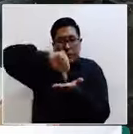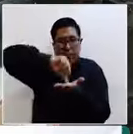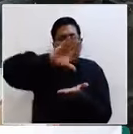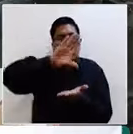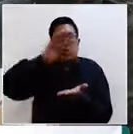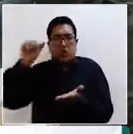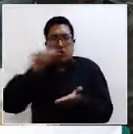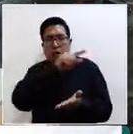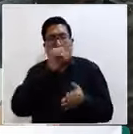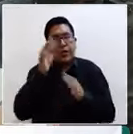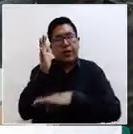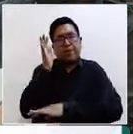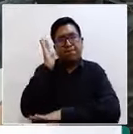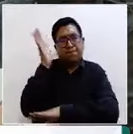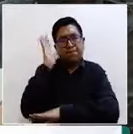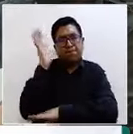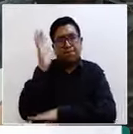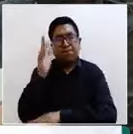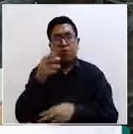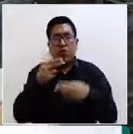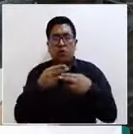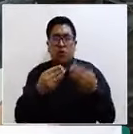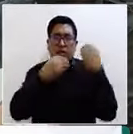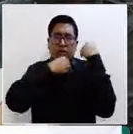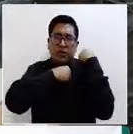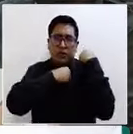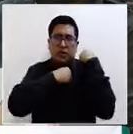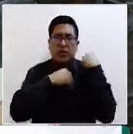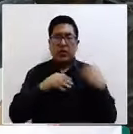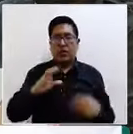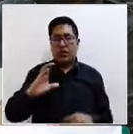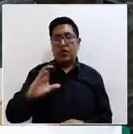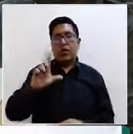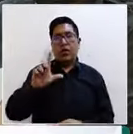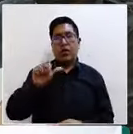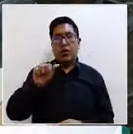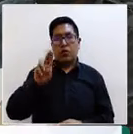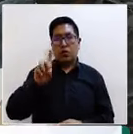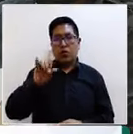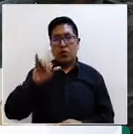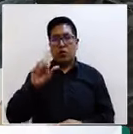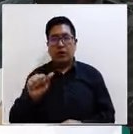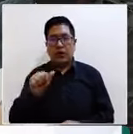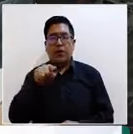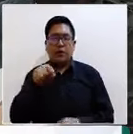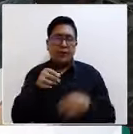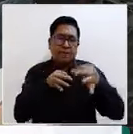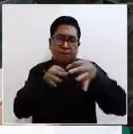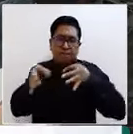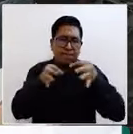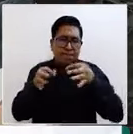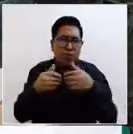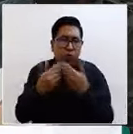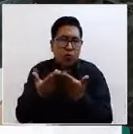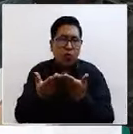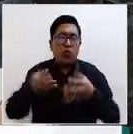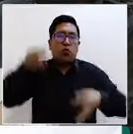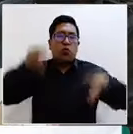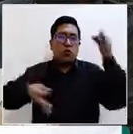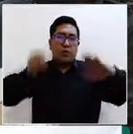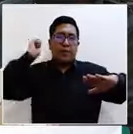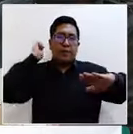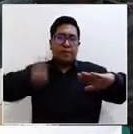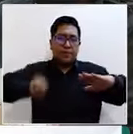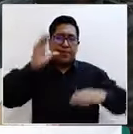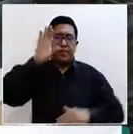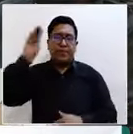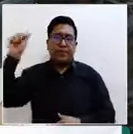a cargo de la licenciada Claudia María Canazas Jorge, juez público de la Niñez y Adolescencia de Cochabamba. Adelante, por